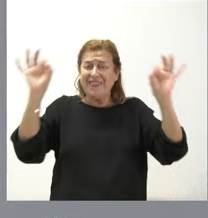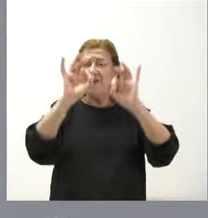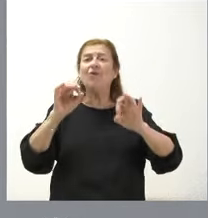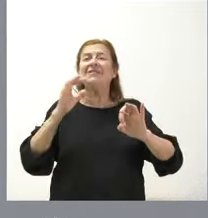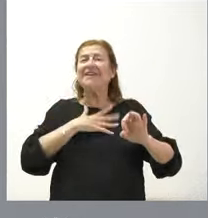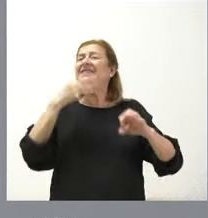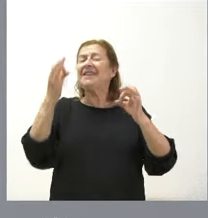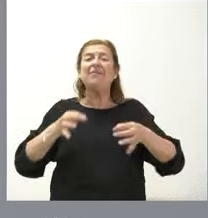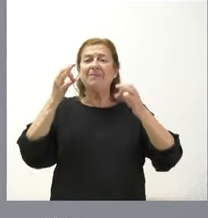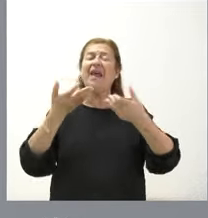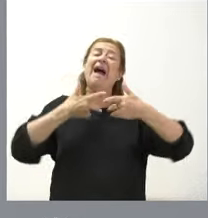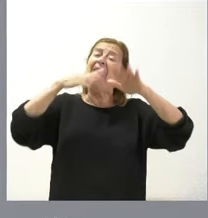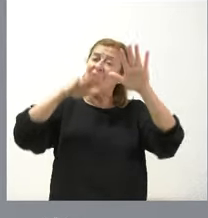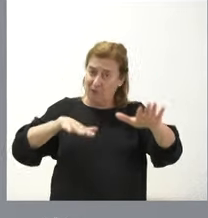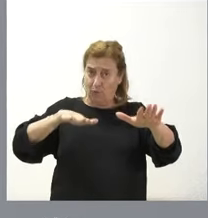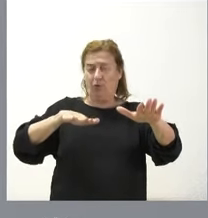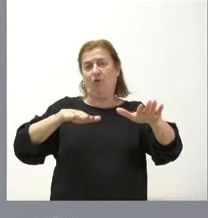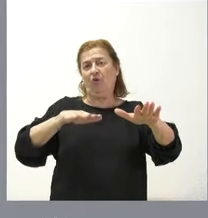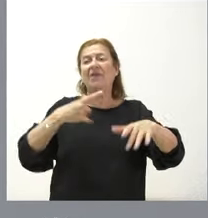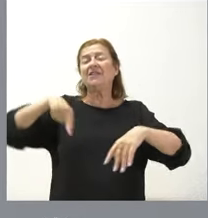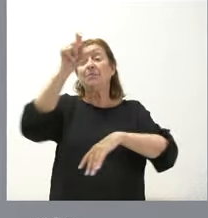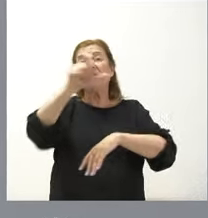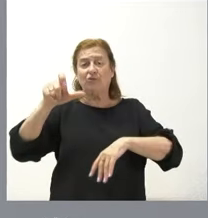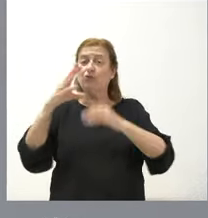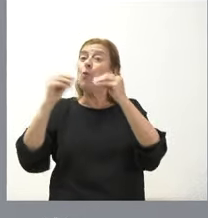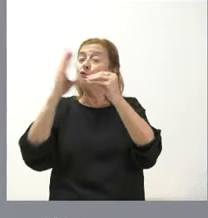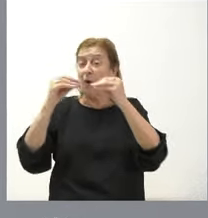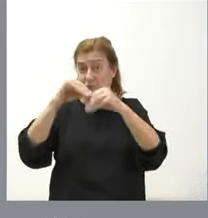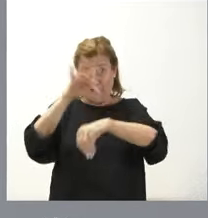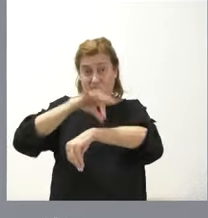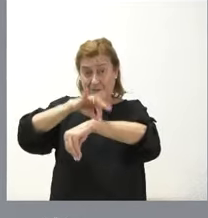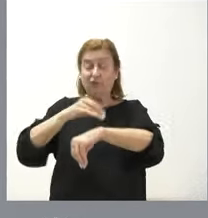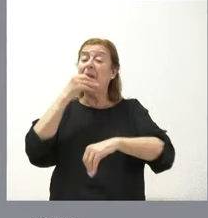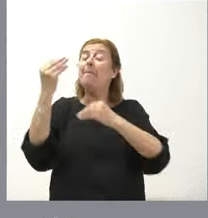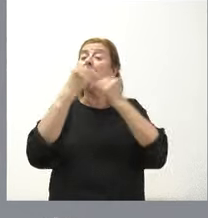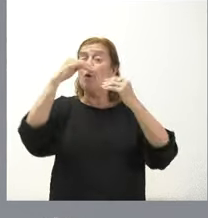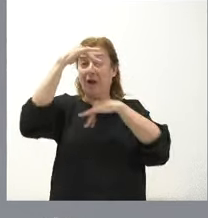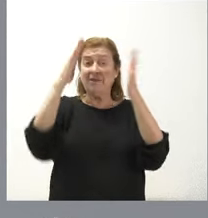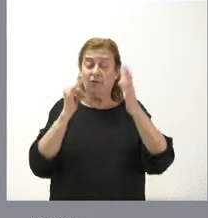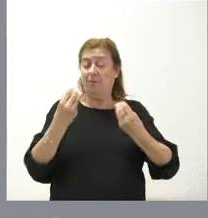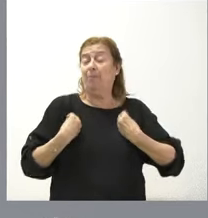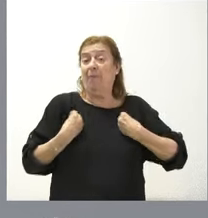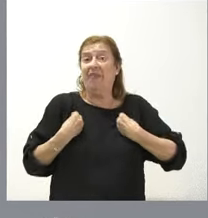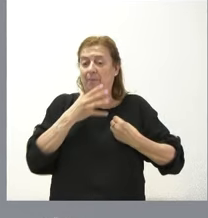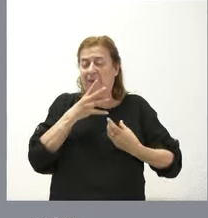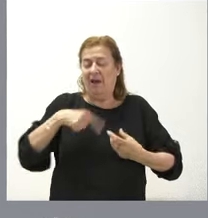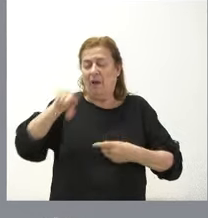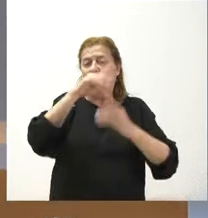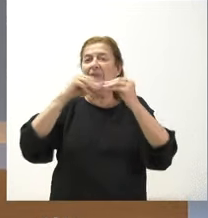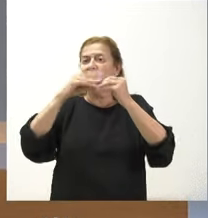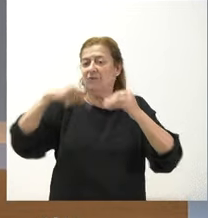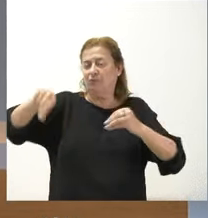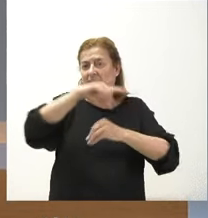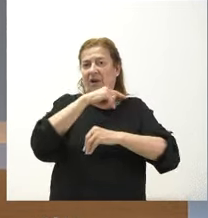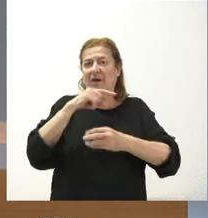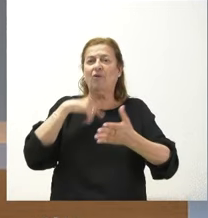va siempre a favor de los pacientes y, por tanto, mejorar la atención y la supervivencia de los pacientes en nuestra comunidad autónoma. Pero